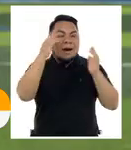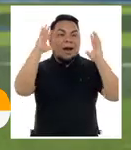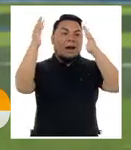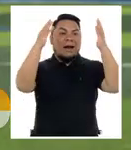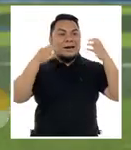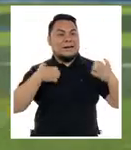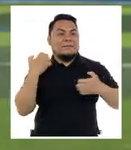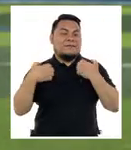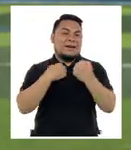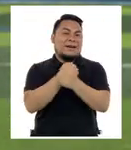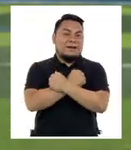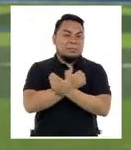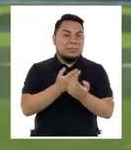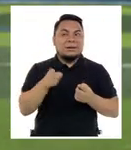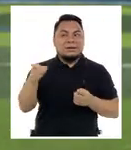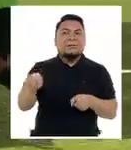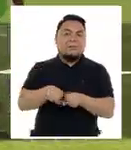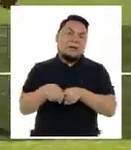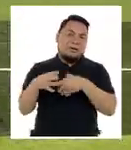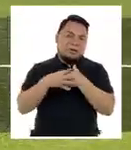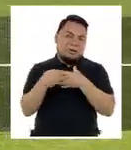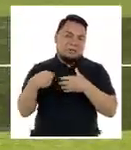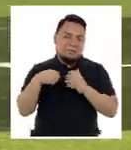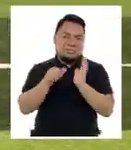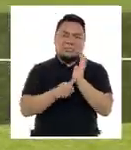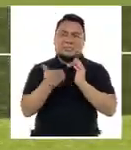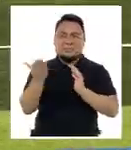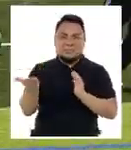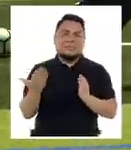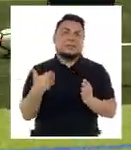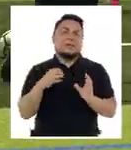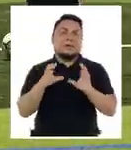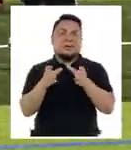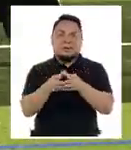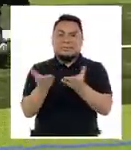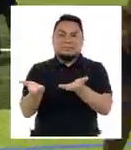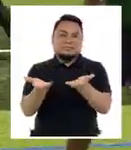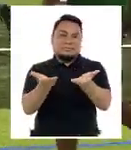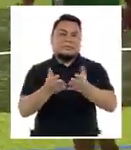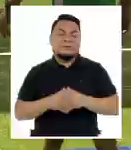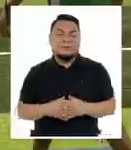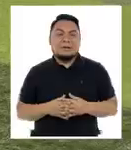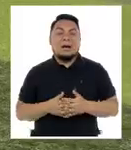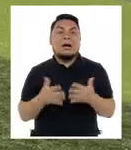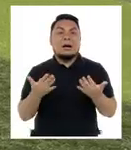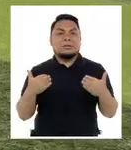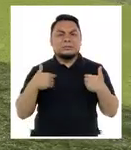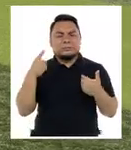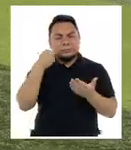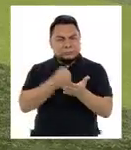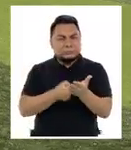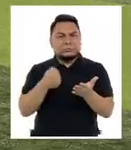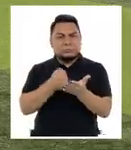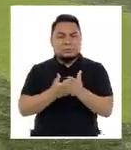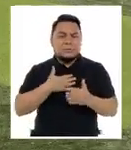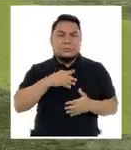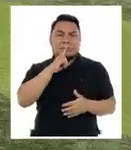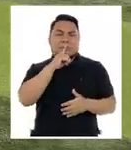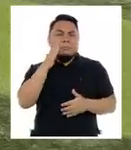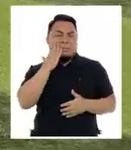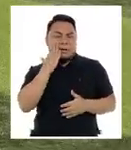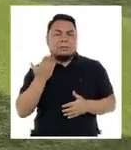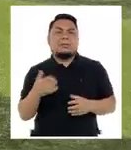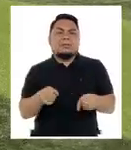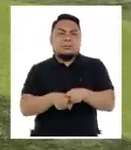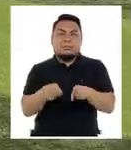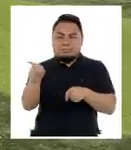partidos no sólo de nuestra selección sino de equipos que individualmente tenemos nosotros como preferencia hemos tenido empeño tanto mis